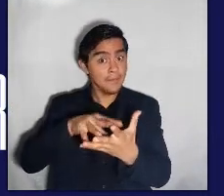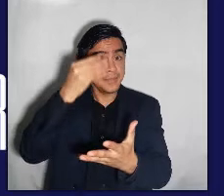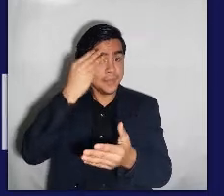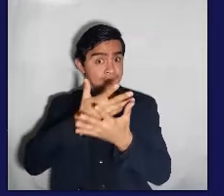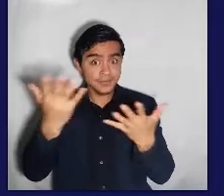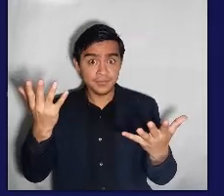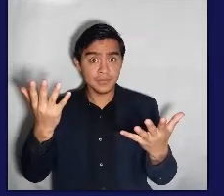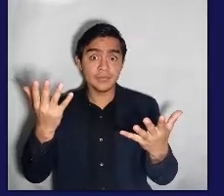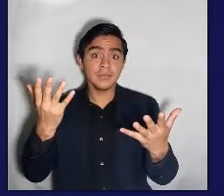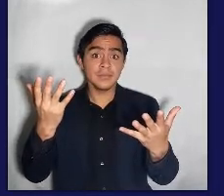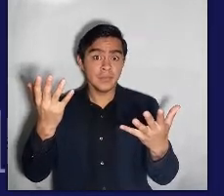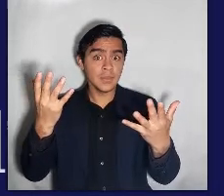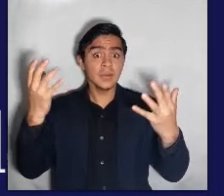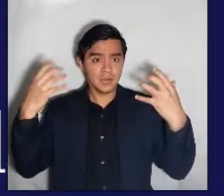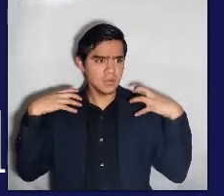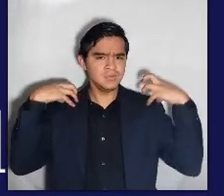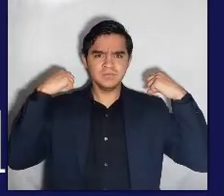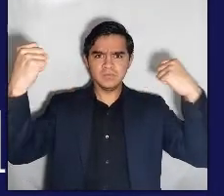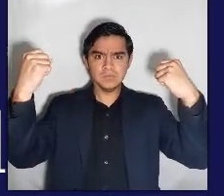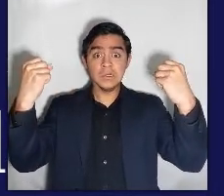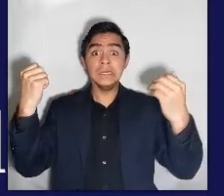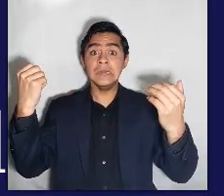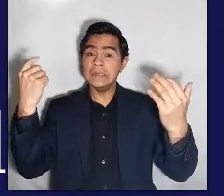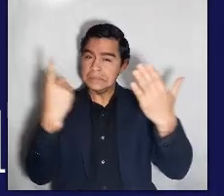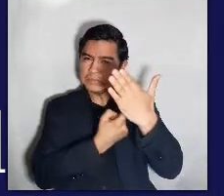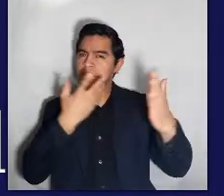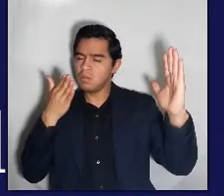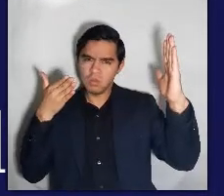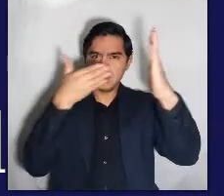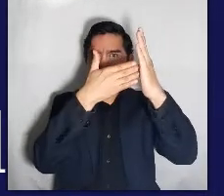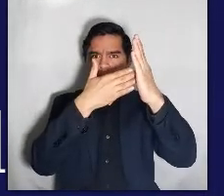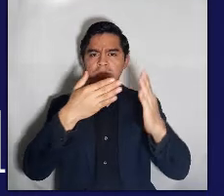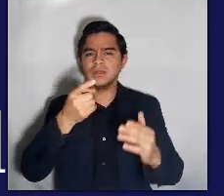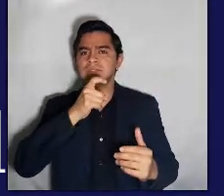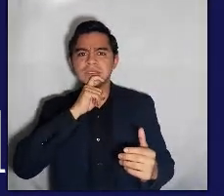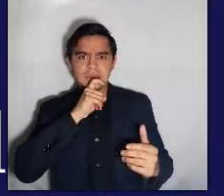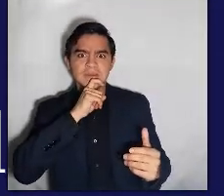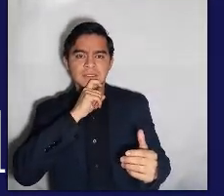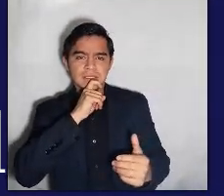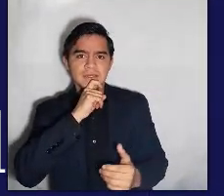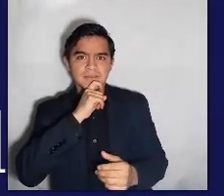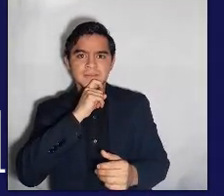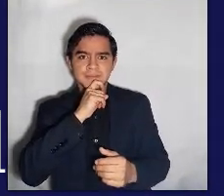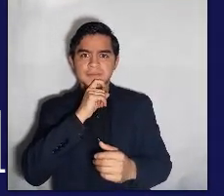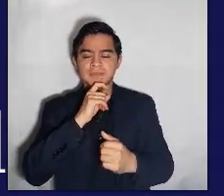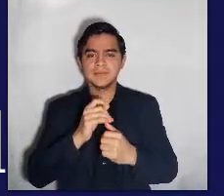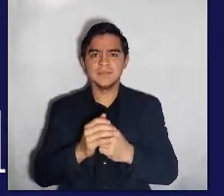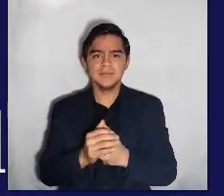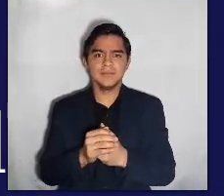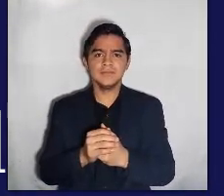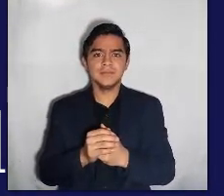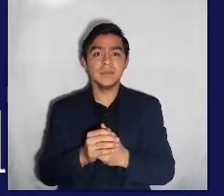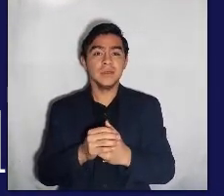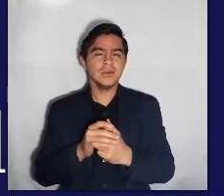ella era una princesa. También somos valientes. Nos enfrentamos a obstáculos y a cosas